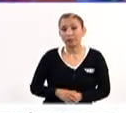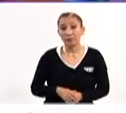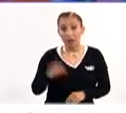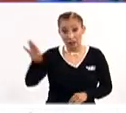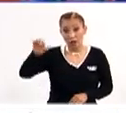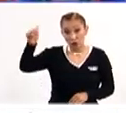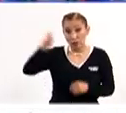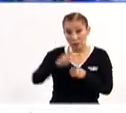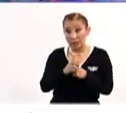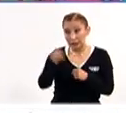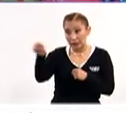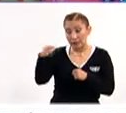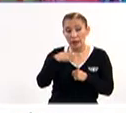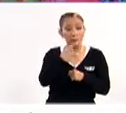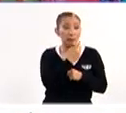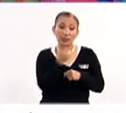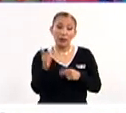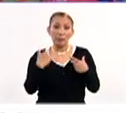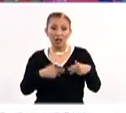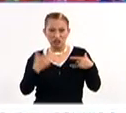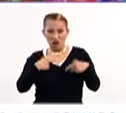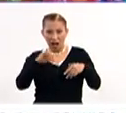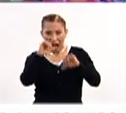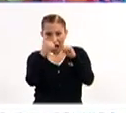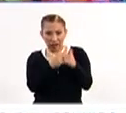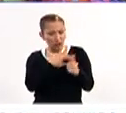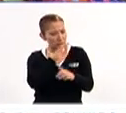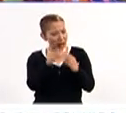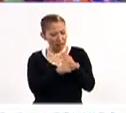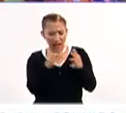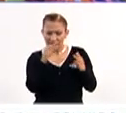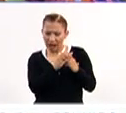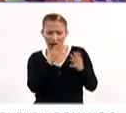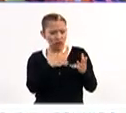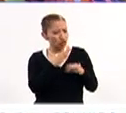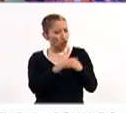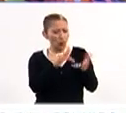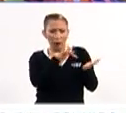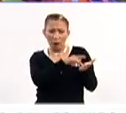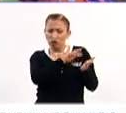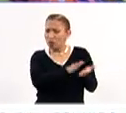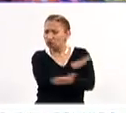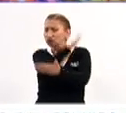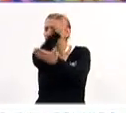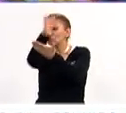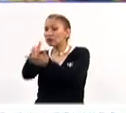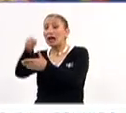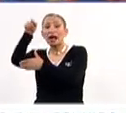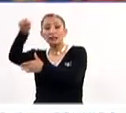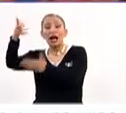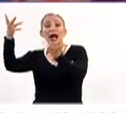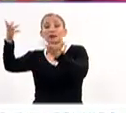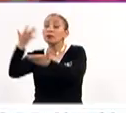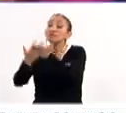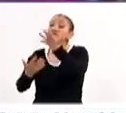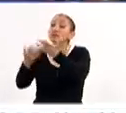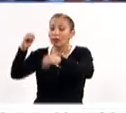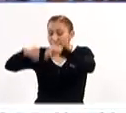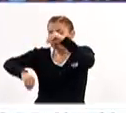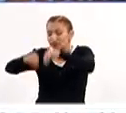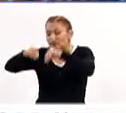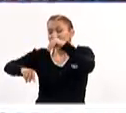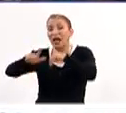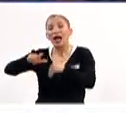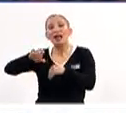entonces en el exterior mandamos a los artesanos con todo su material y con todo el apoyo y se van hacia allá y hacen allá sus alebrijes.